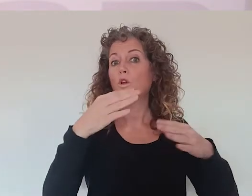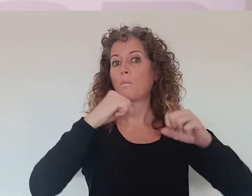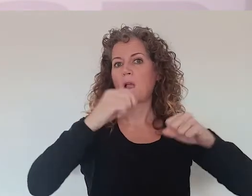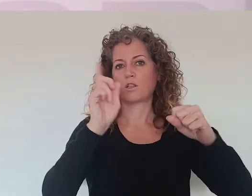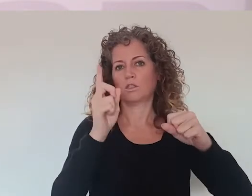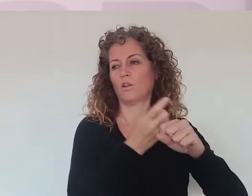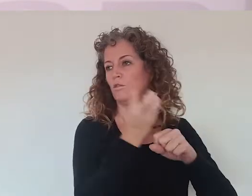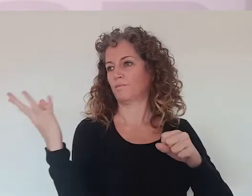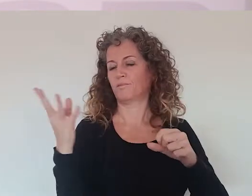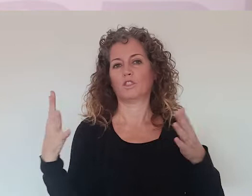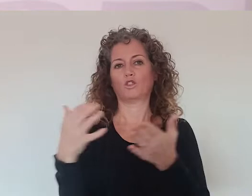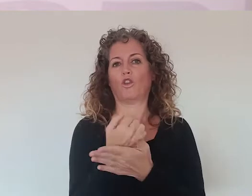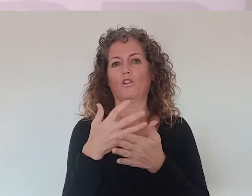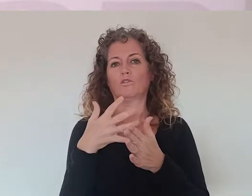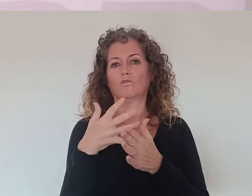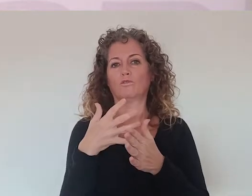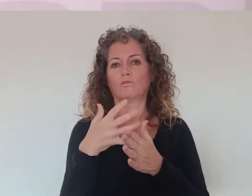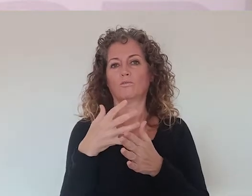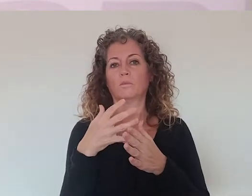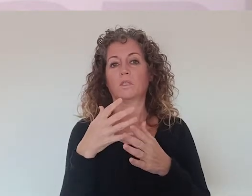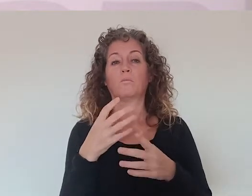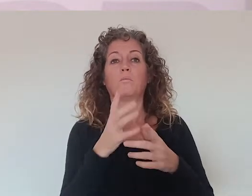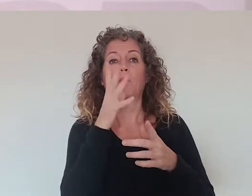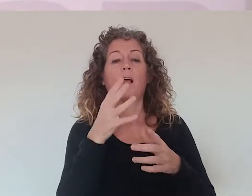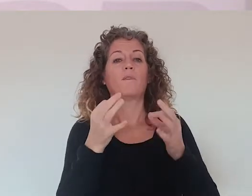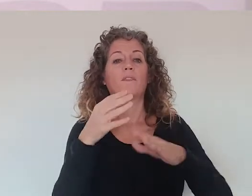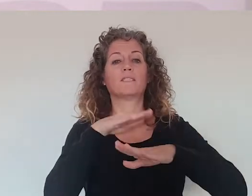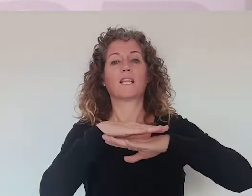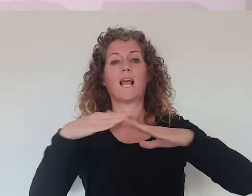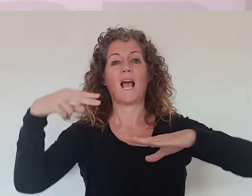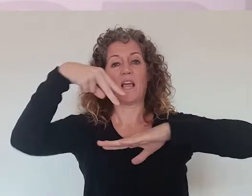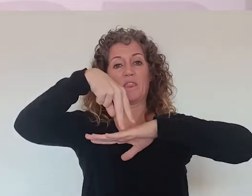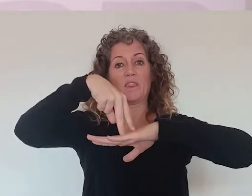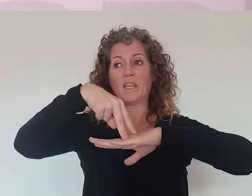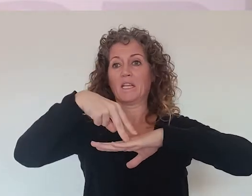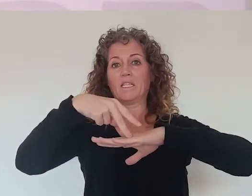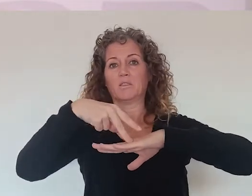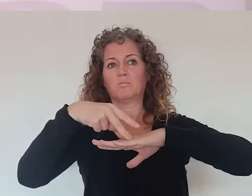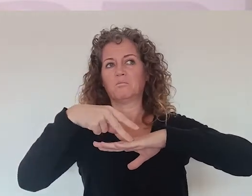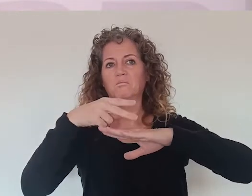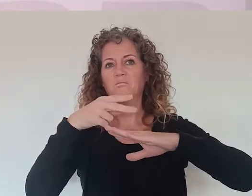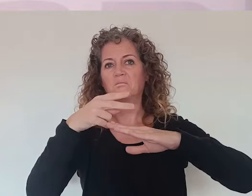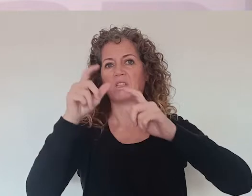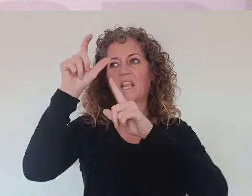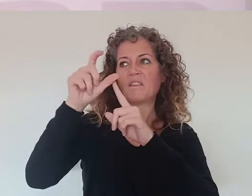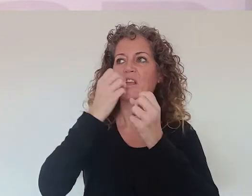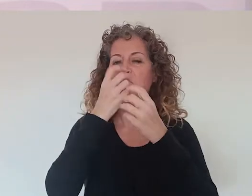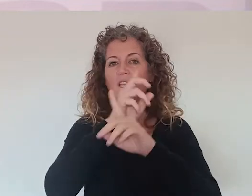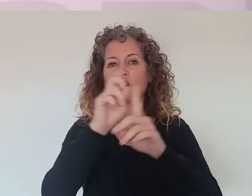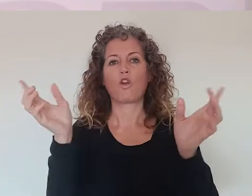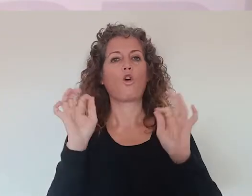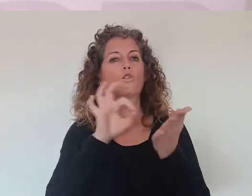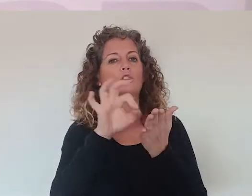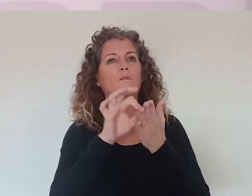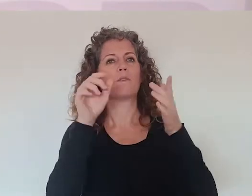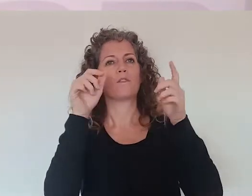personas mayores, nos pasa a todos y a todas, ¿no? Que a veces no está bien señalizado los andenes y los